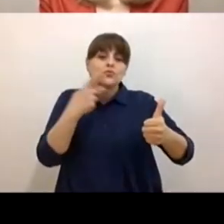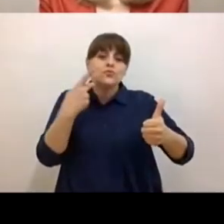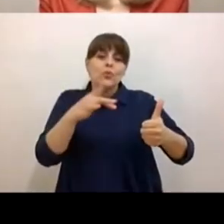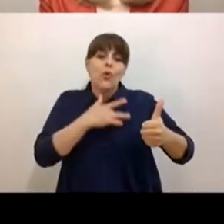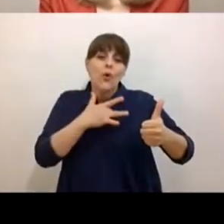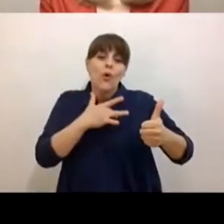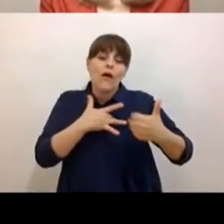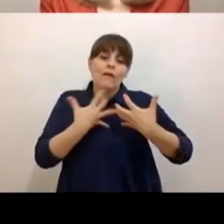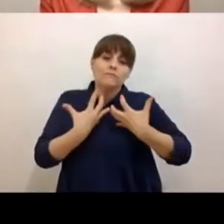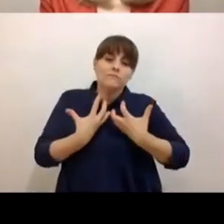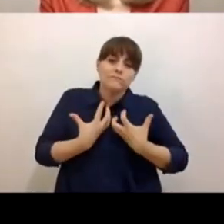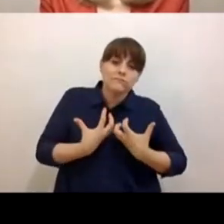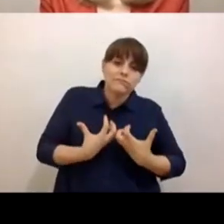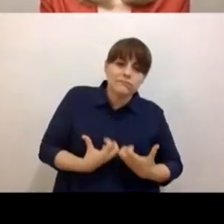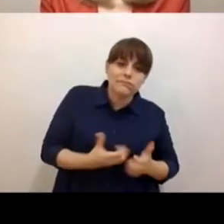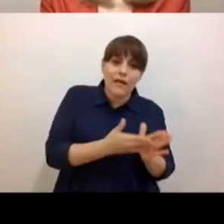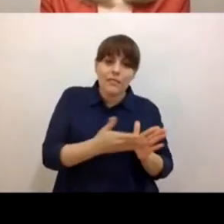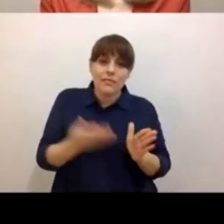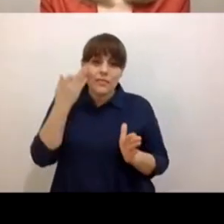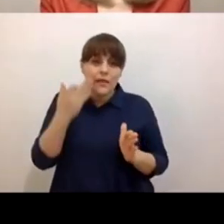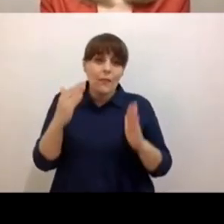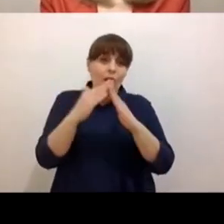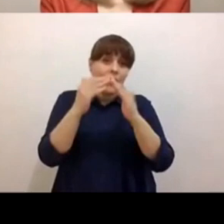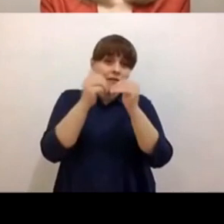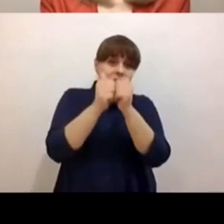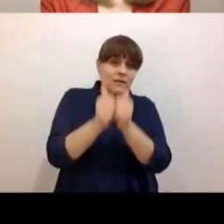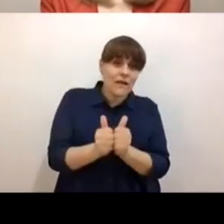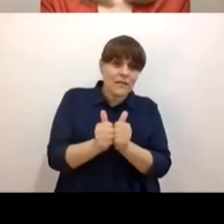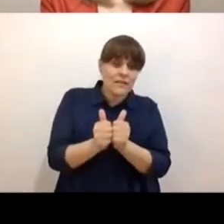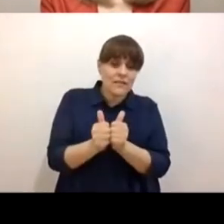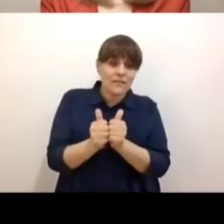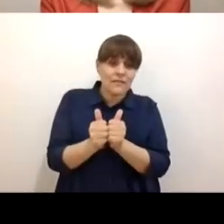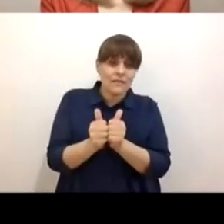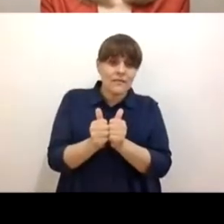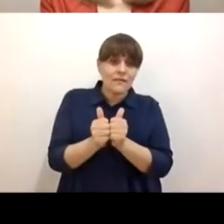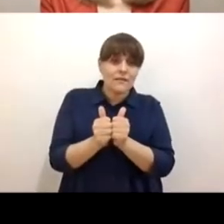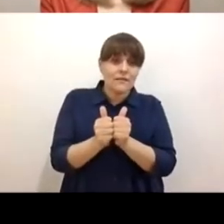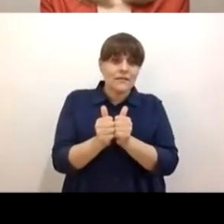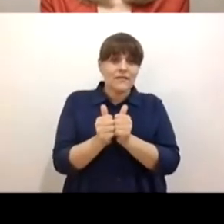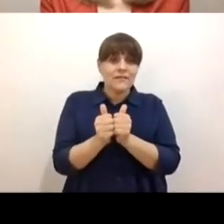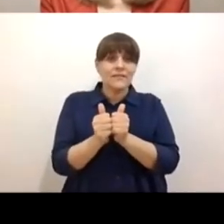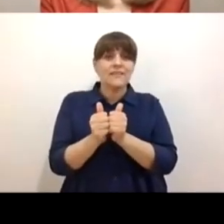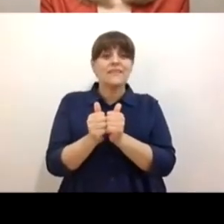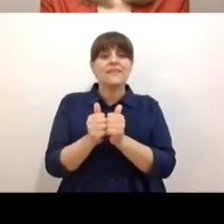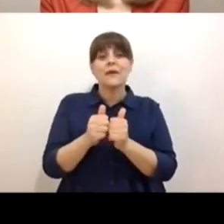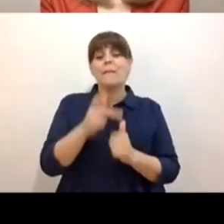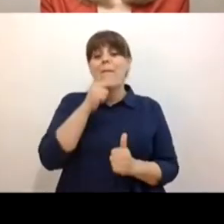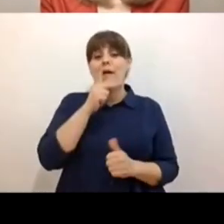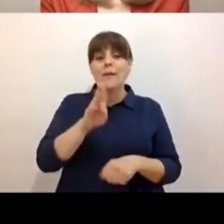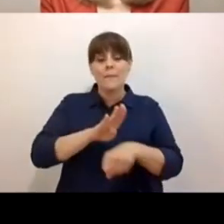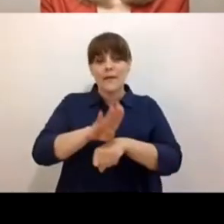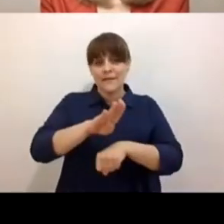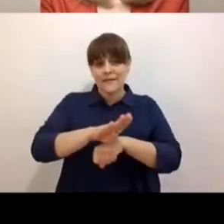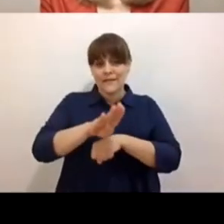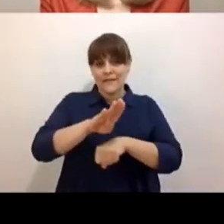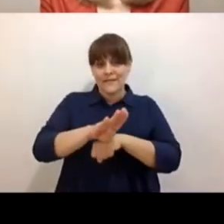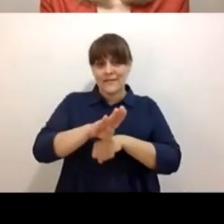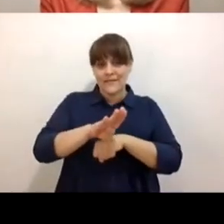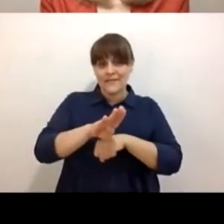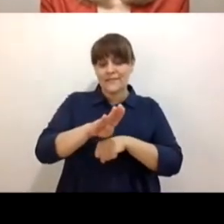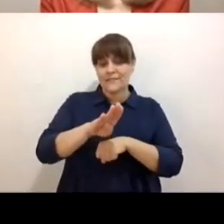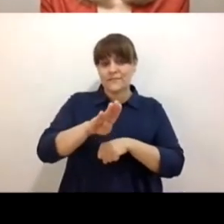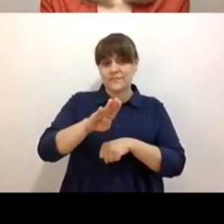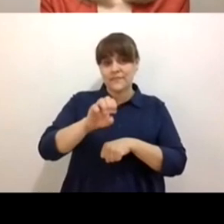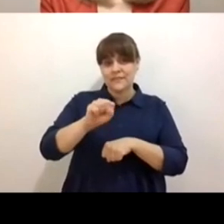durante el periodo de cuarentena es la saudade, ¿no? Esa palabra brasileña hermosa que se captura